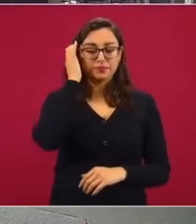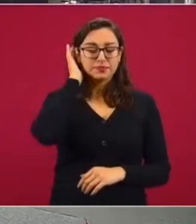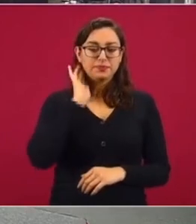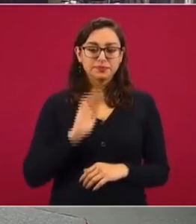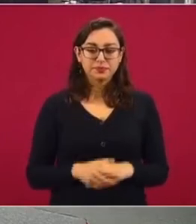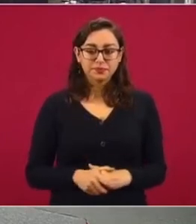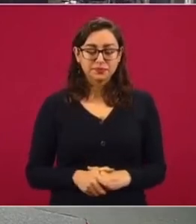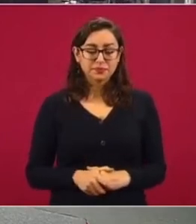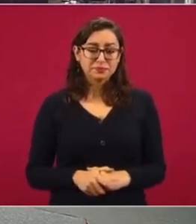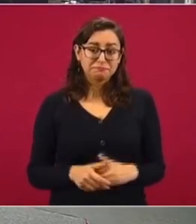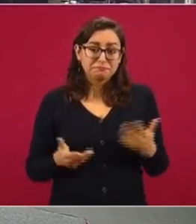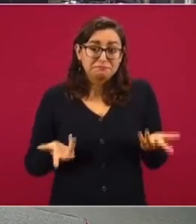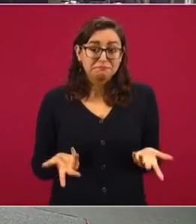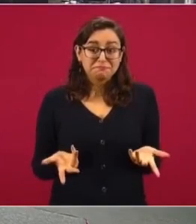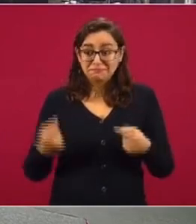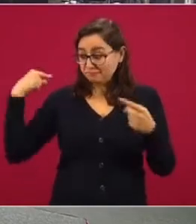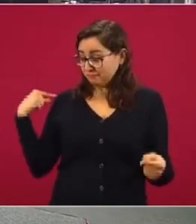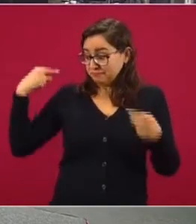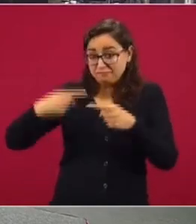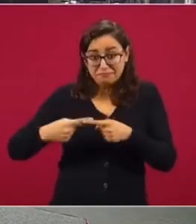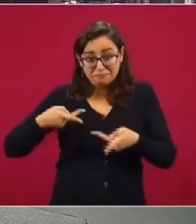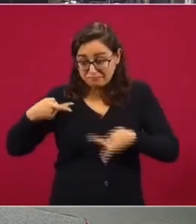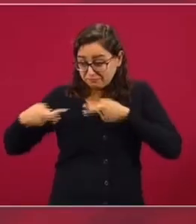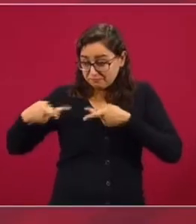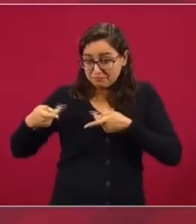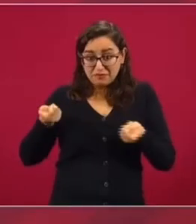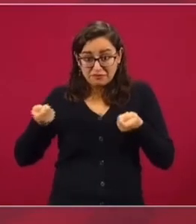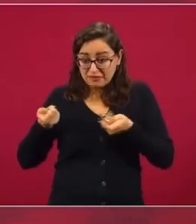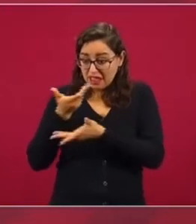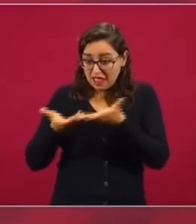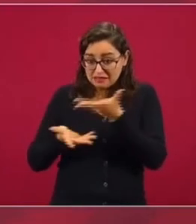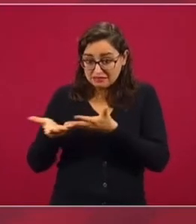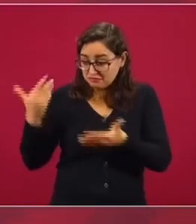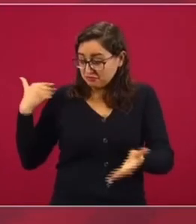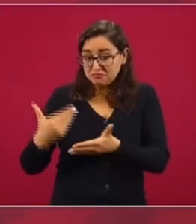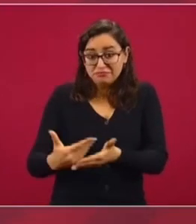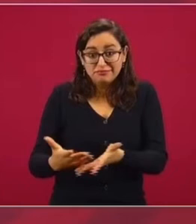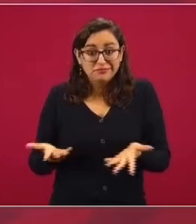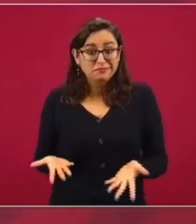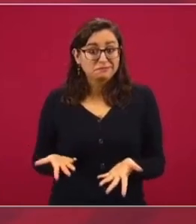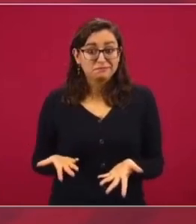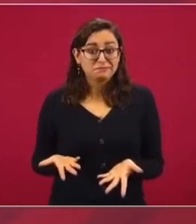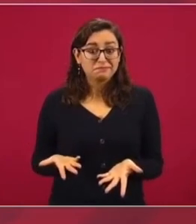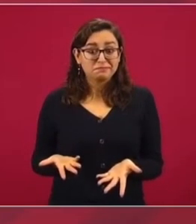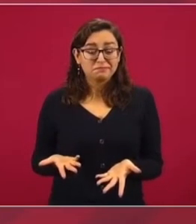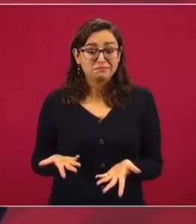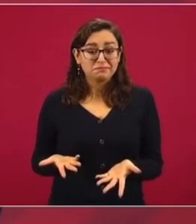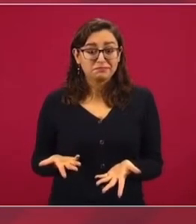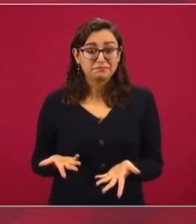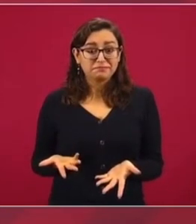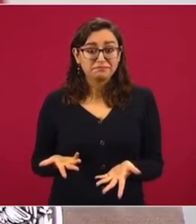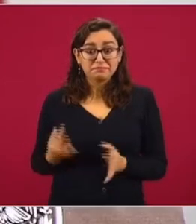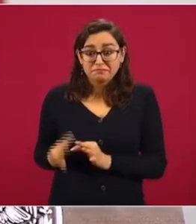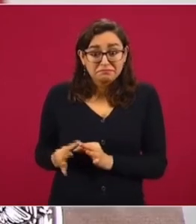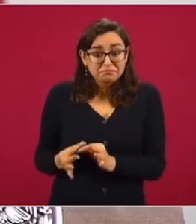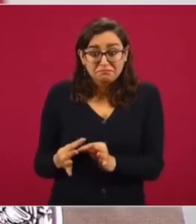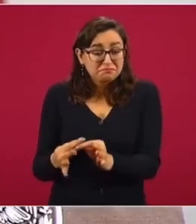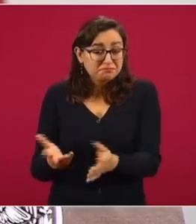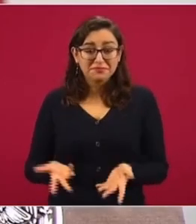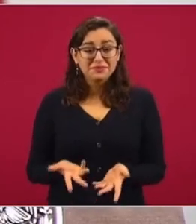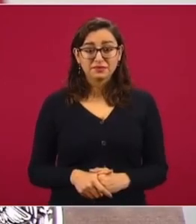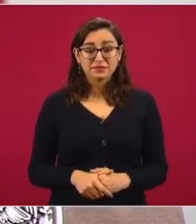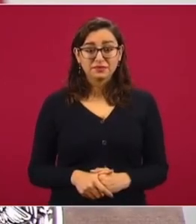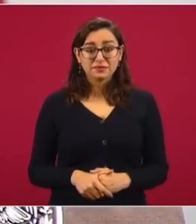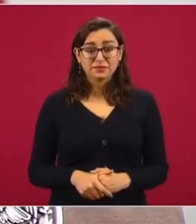Lo que se ha hecho, es lo que consideramos, ha dado resultados,